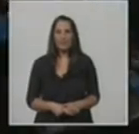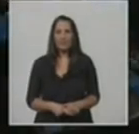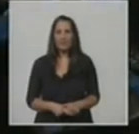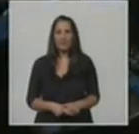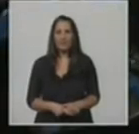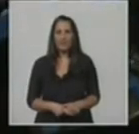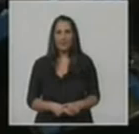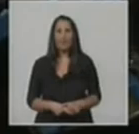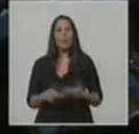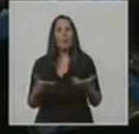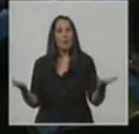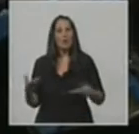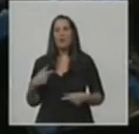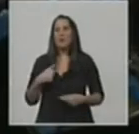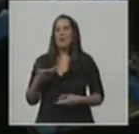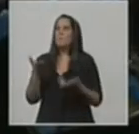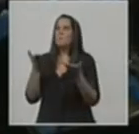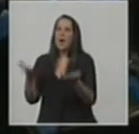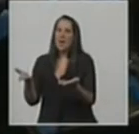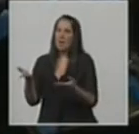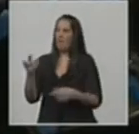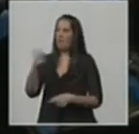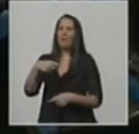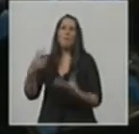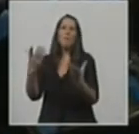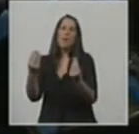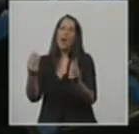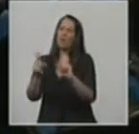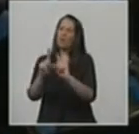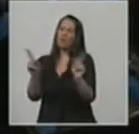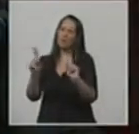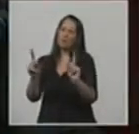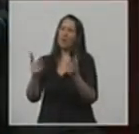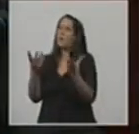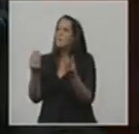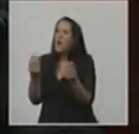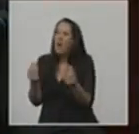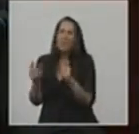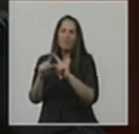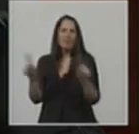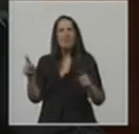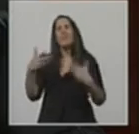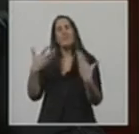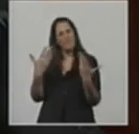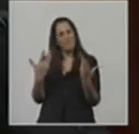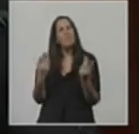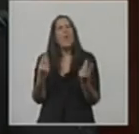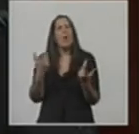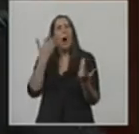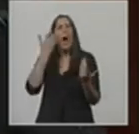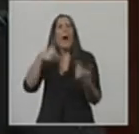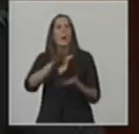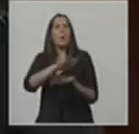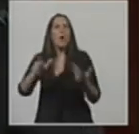Por eso les pido, no tengamos miedo. No tengamos miedo a la transformación. Estamos